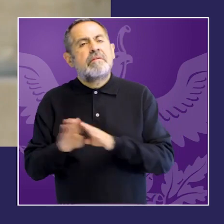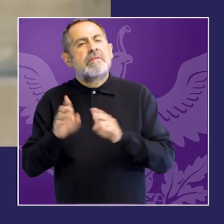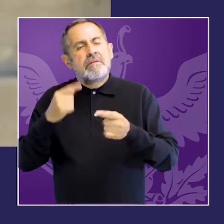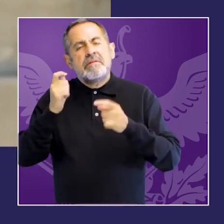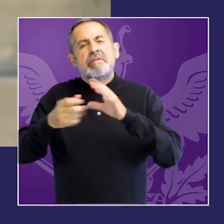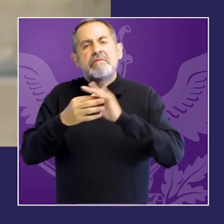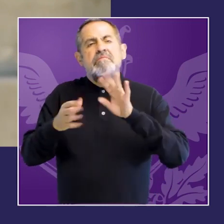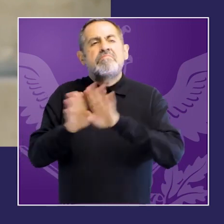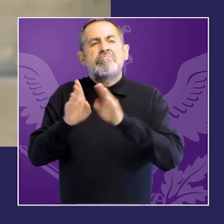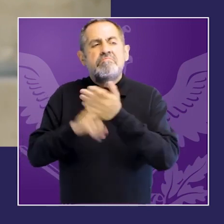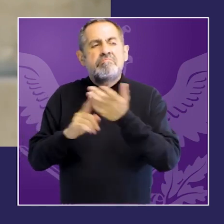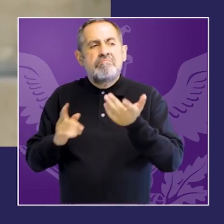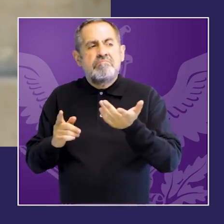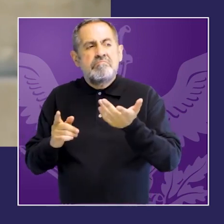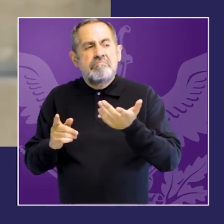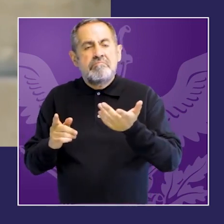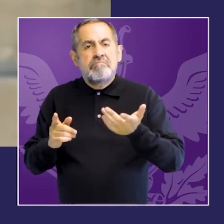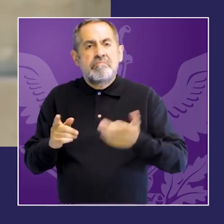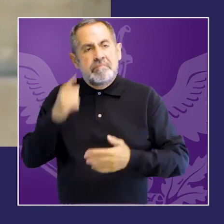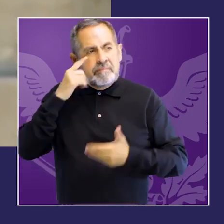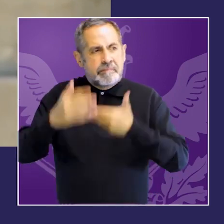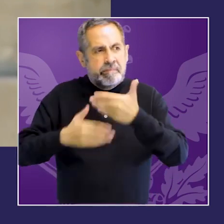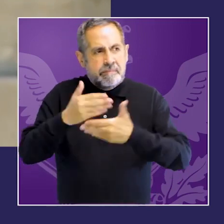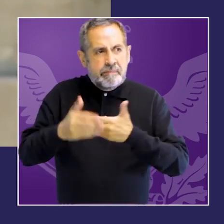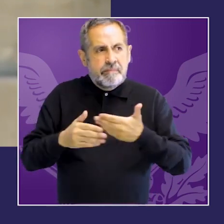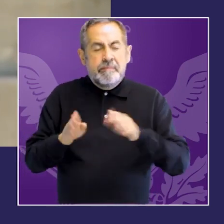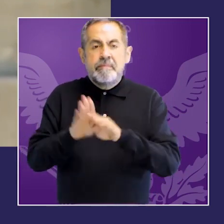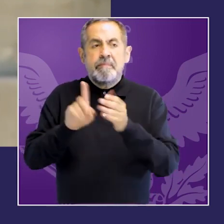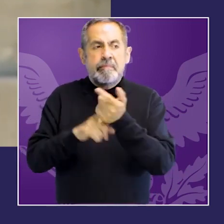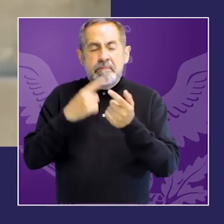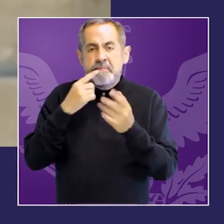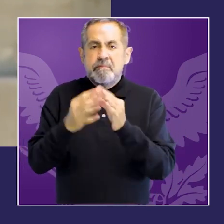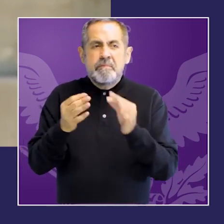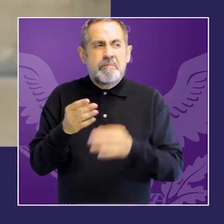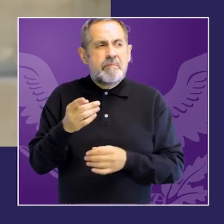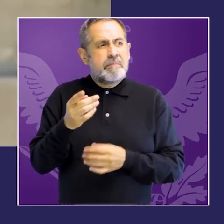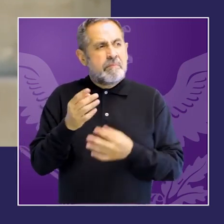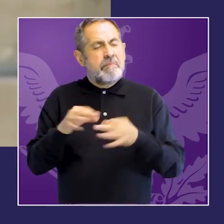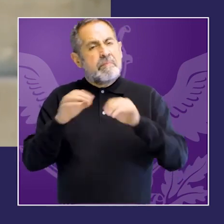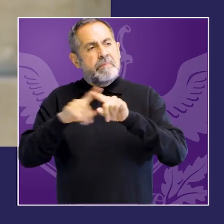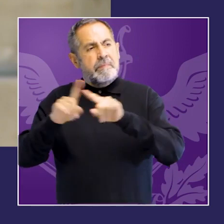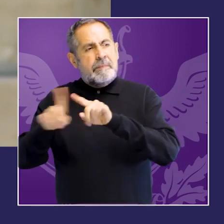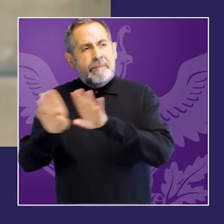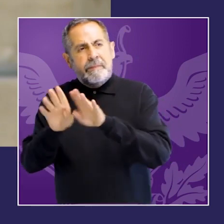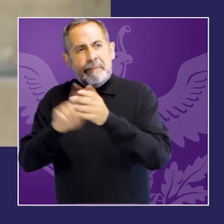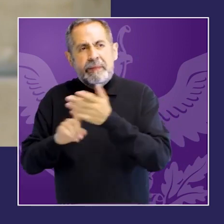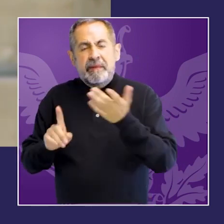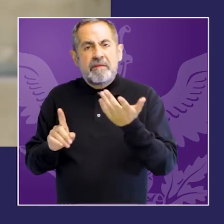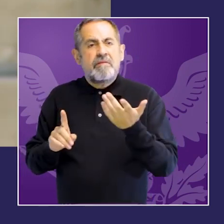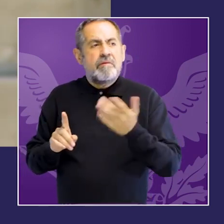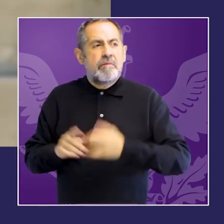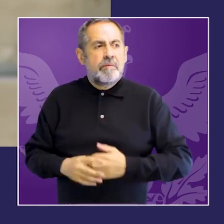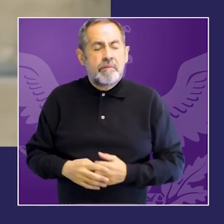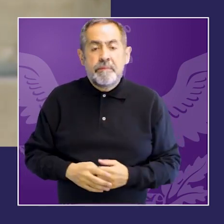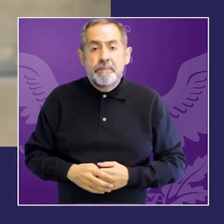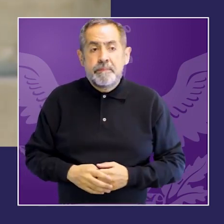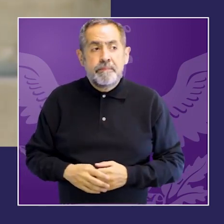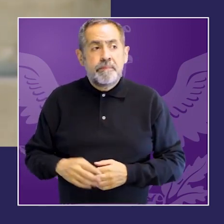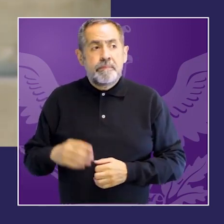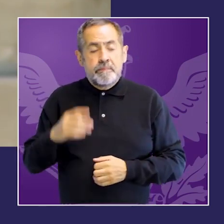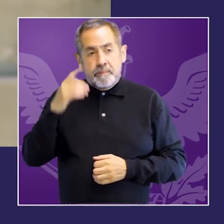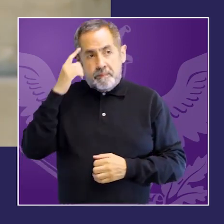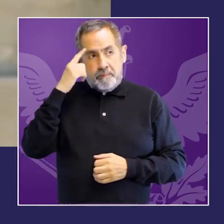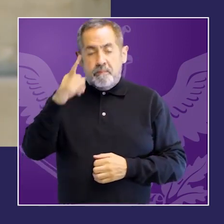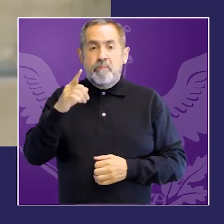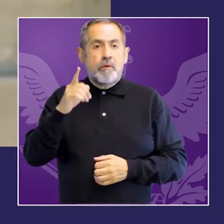ámbito jurídico-penal, de un proceso que ha tenido por objeto hacer política y socialmente visible el